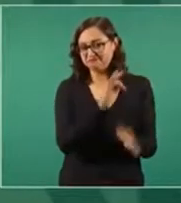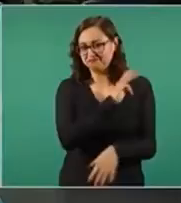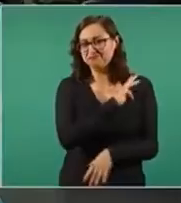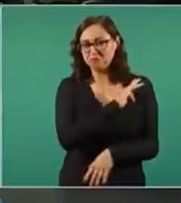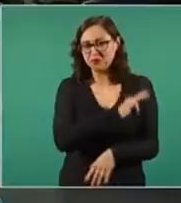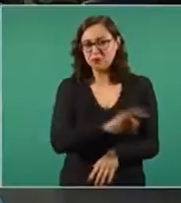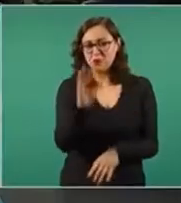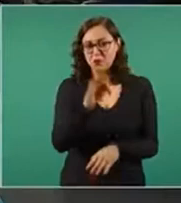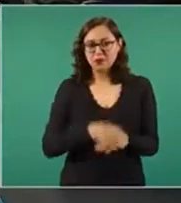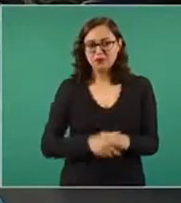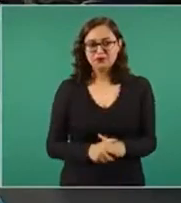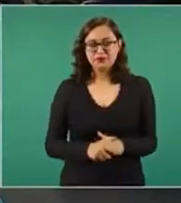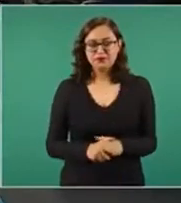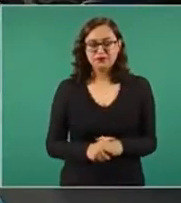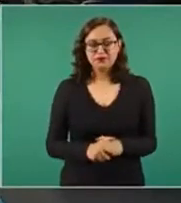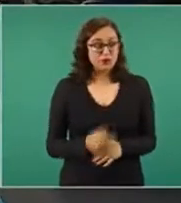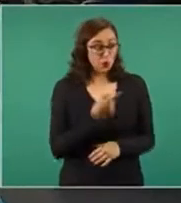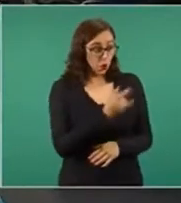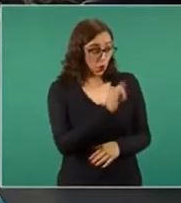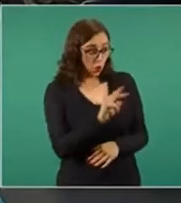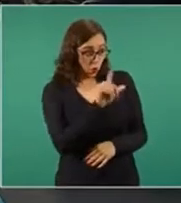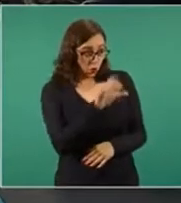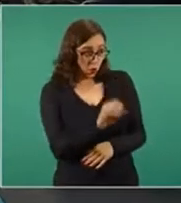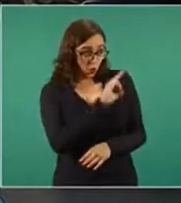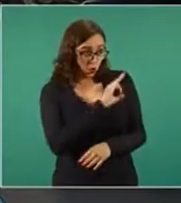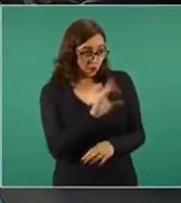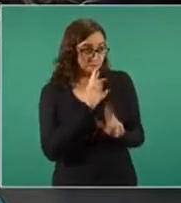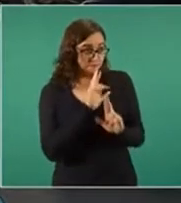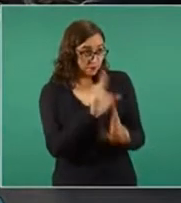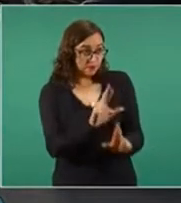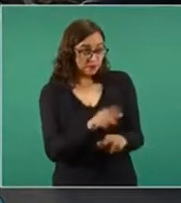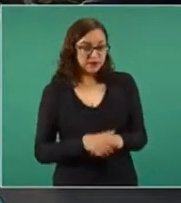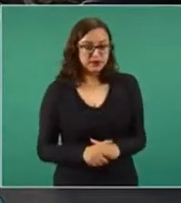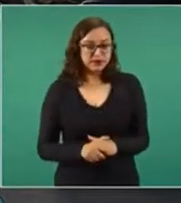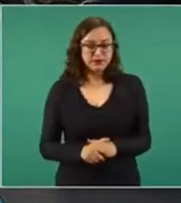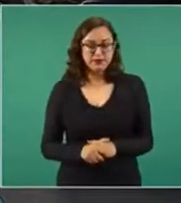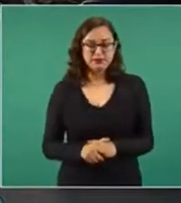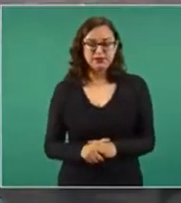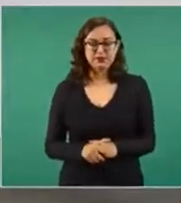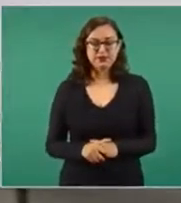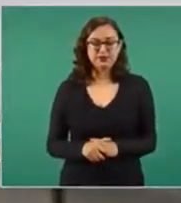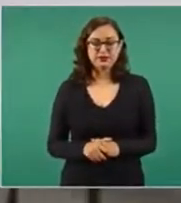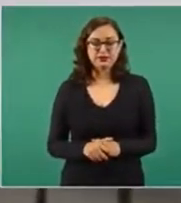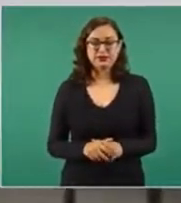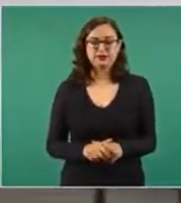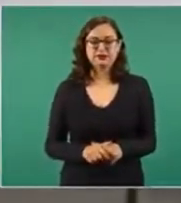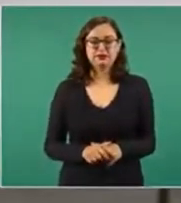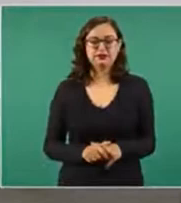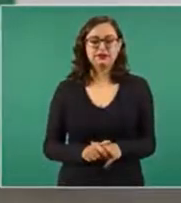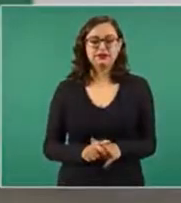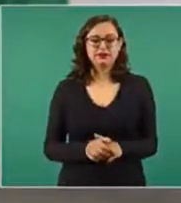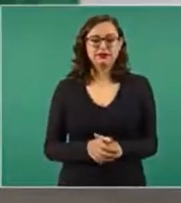No sé si tenga algo que decir, Julio. Presidente, si usted me permite,